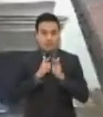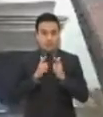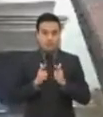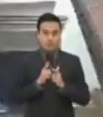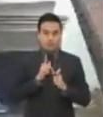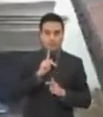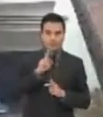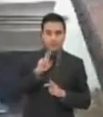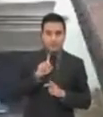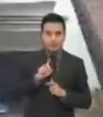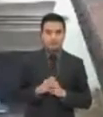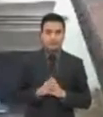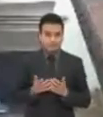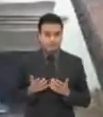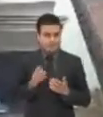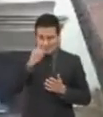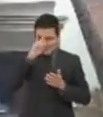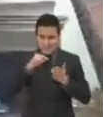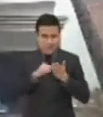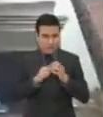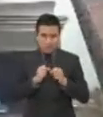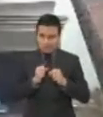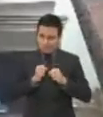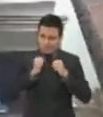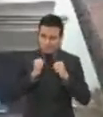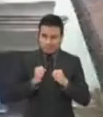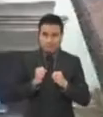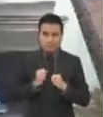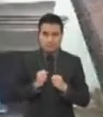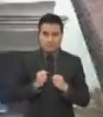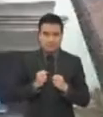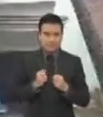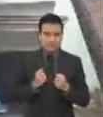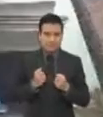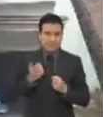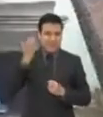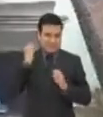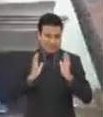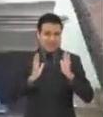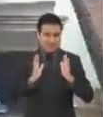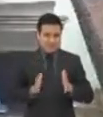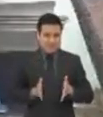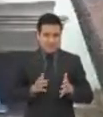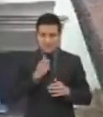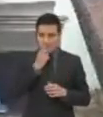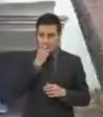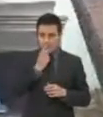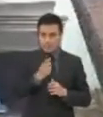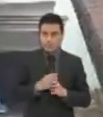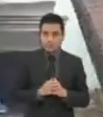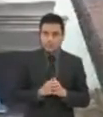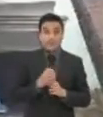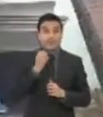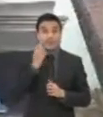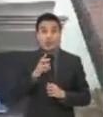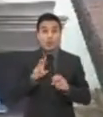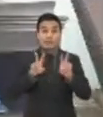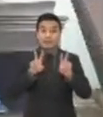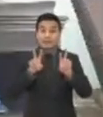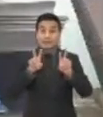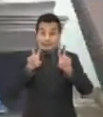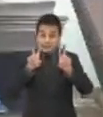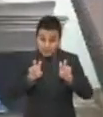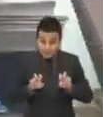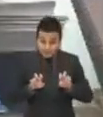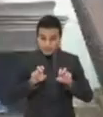PRD, tiene el firme compromiso, como lo ha planteado en su plataforma electoral, de abordar los temas torales